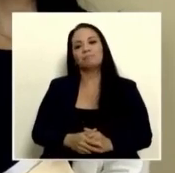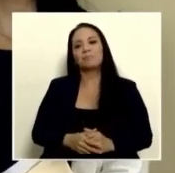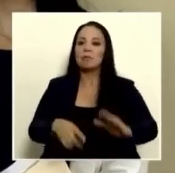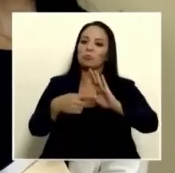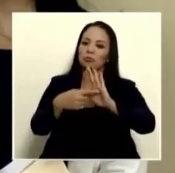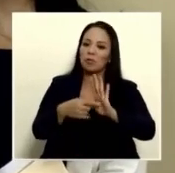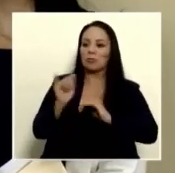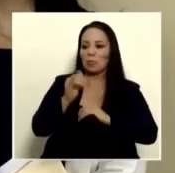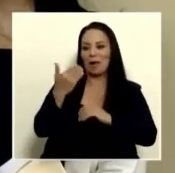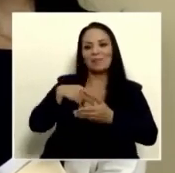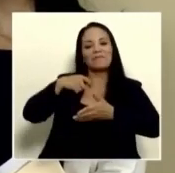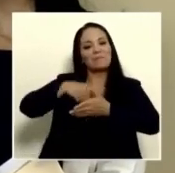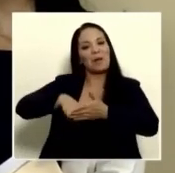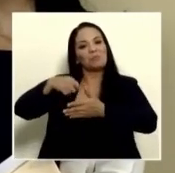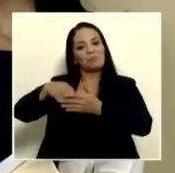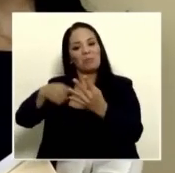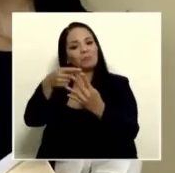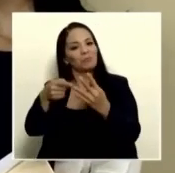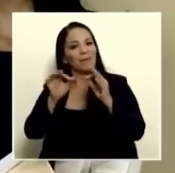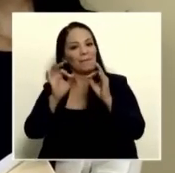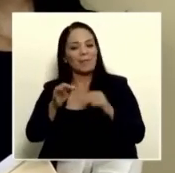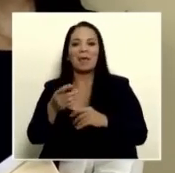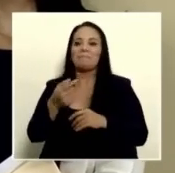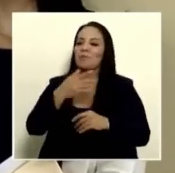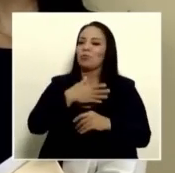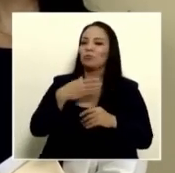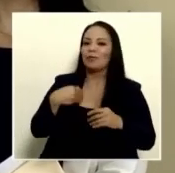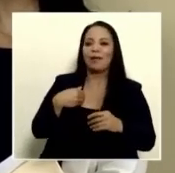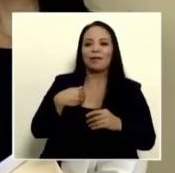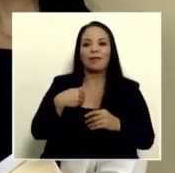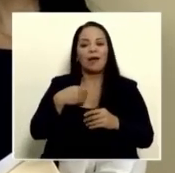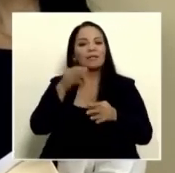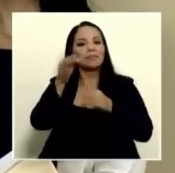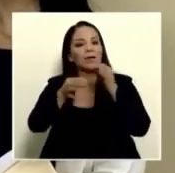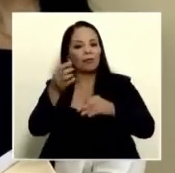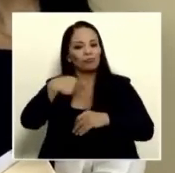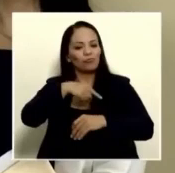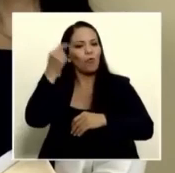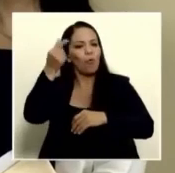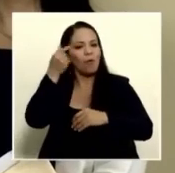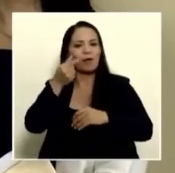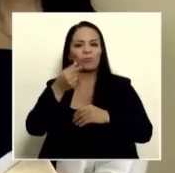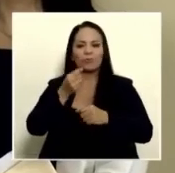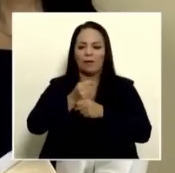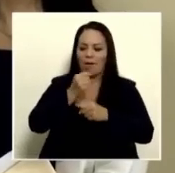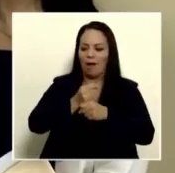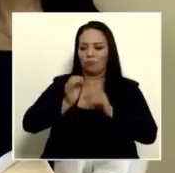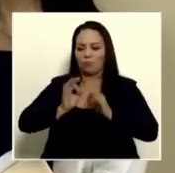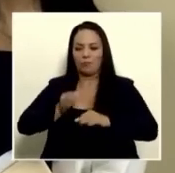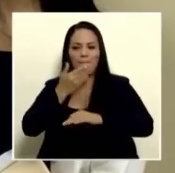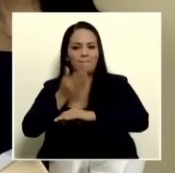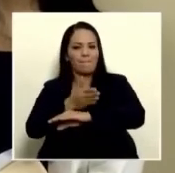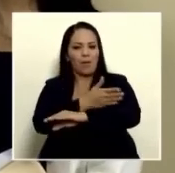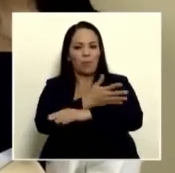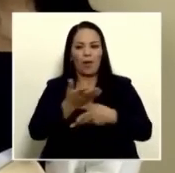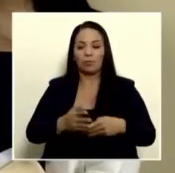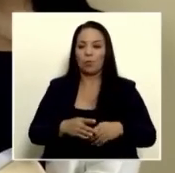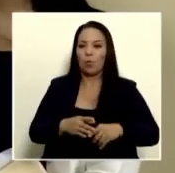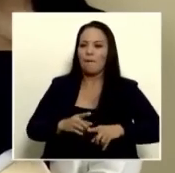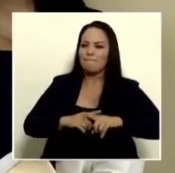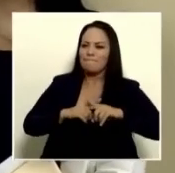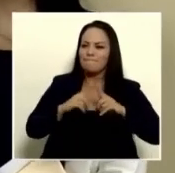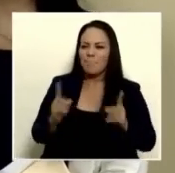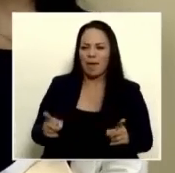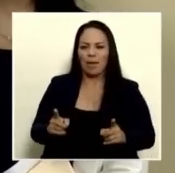firmamos como este gobierno está trabajando decidiendo y mejorando pero la cantidad de tinta